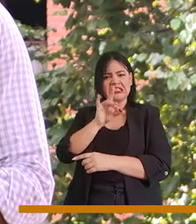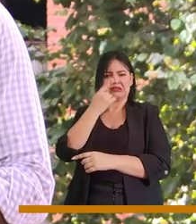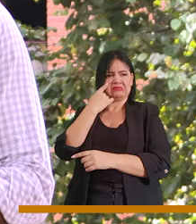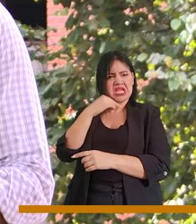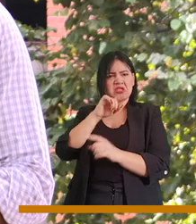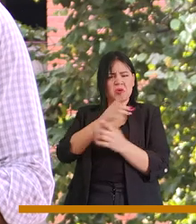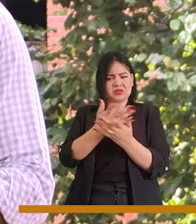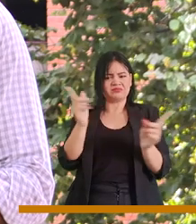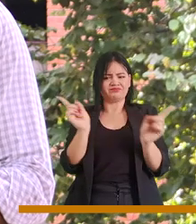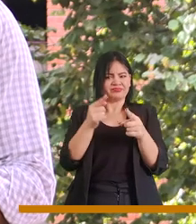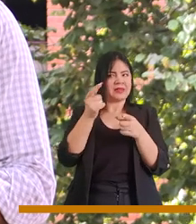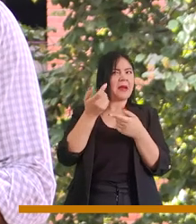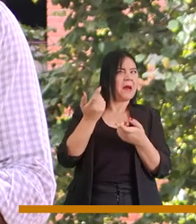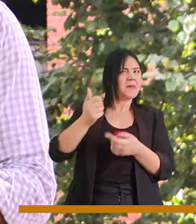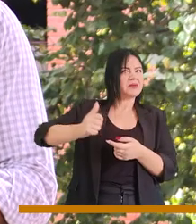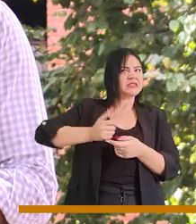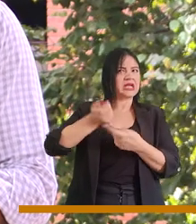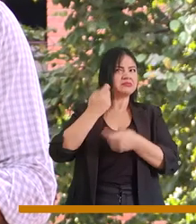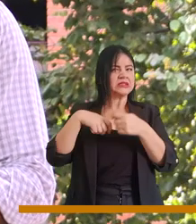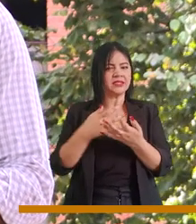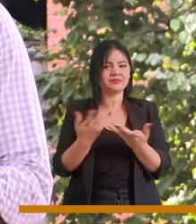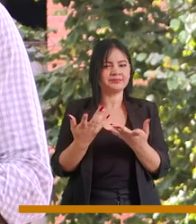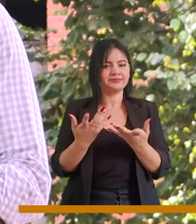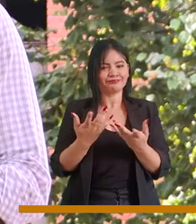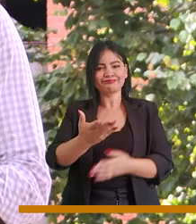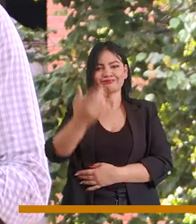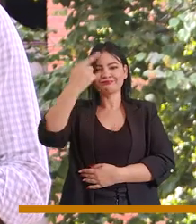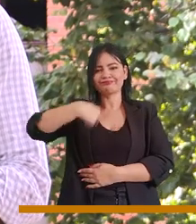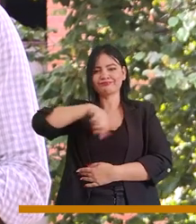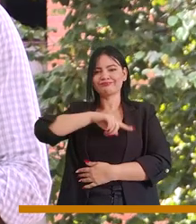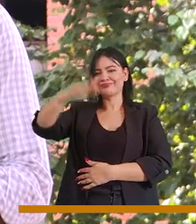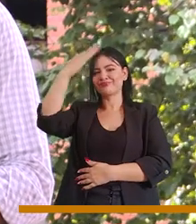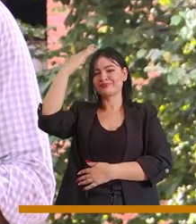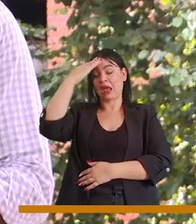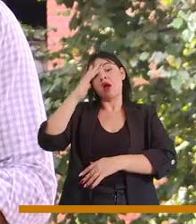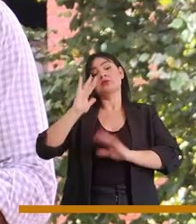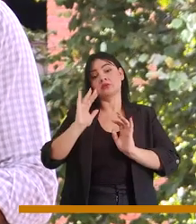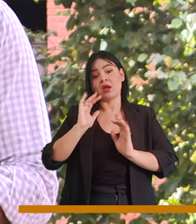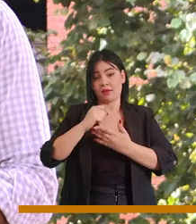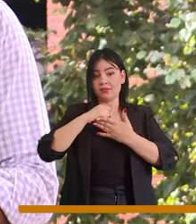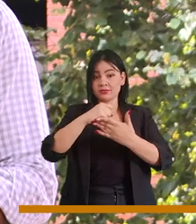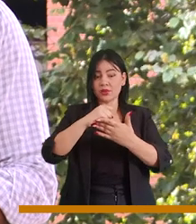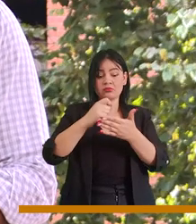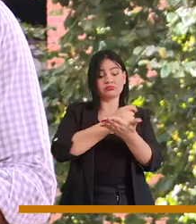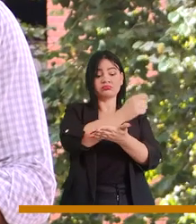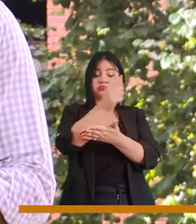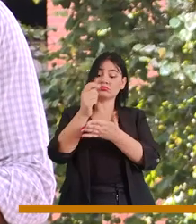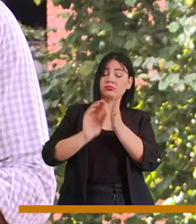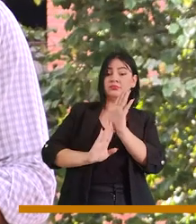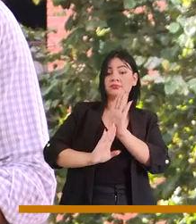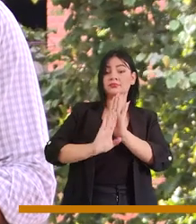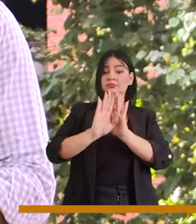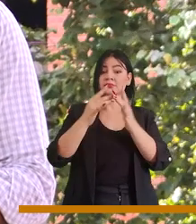desarrollar actividades económicas. Si bien conocemos que este tipo de dinámicas favorecen y desarrollan